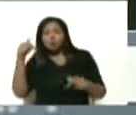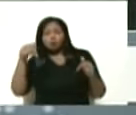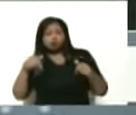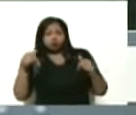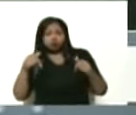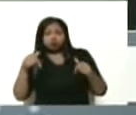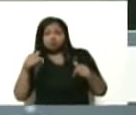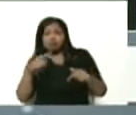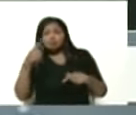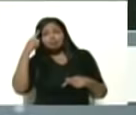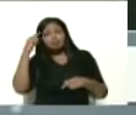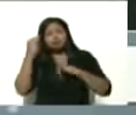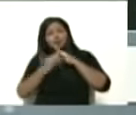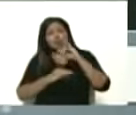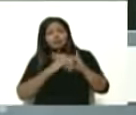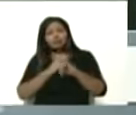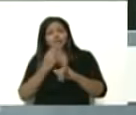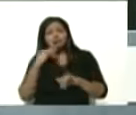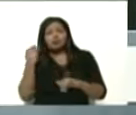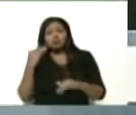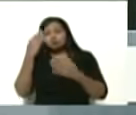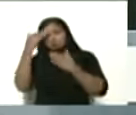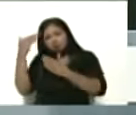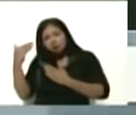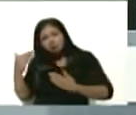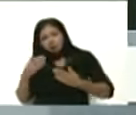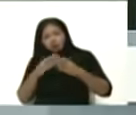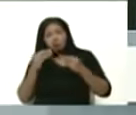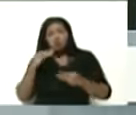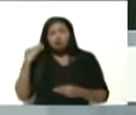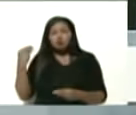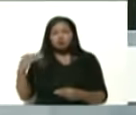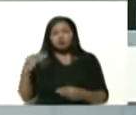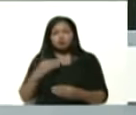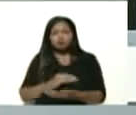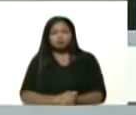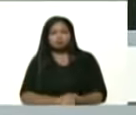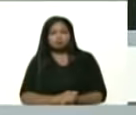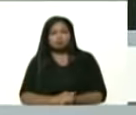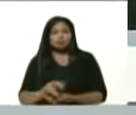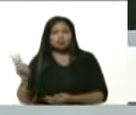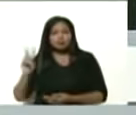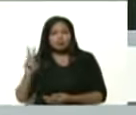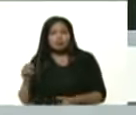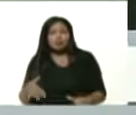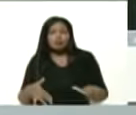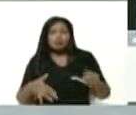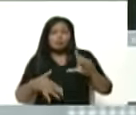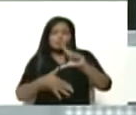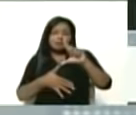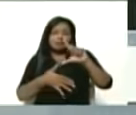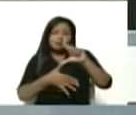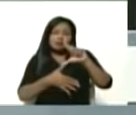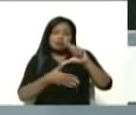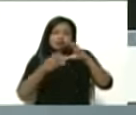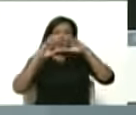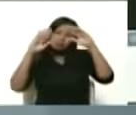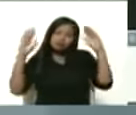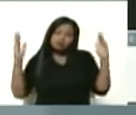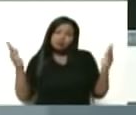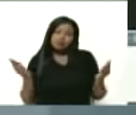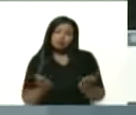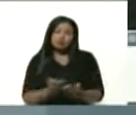Día Internacional de la Juventud. Mi saludo a toda la juventud venezolana, de América Latina, del Caribe y del mundo.